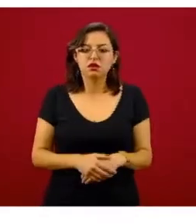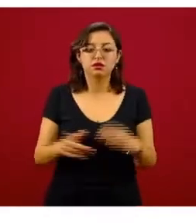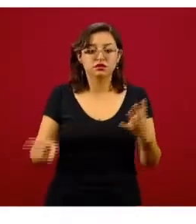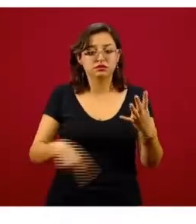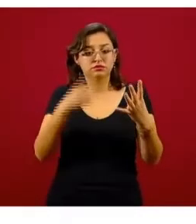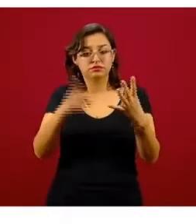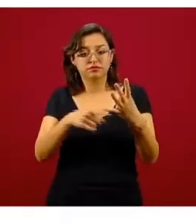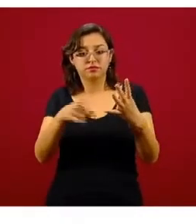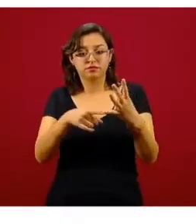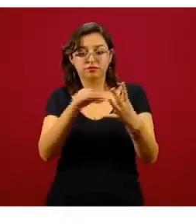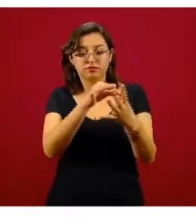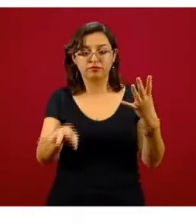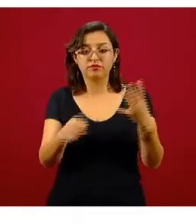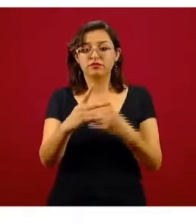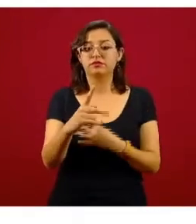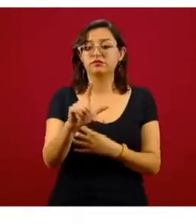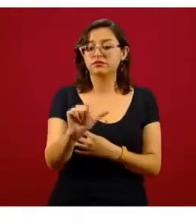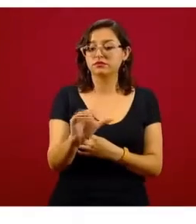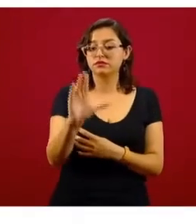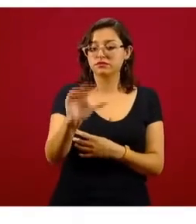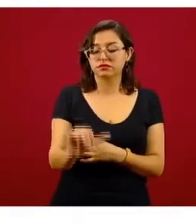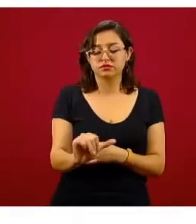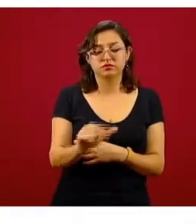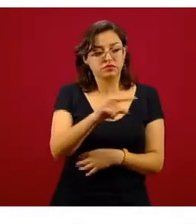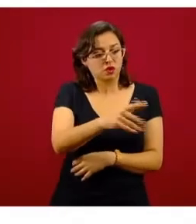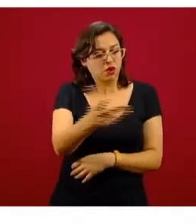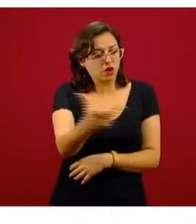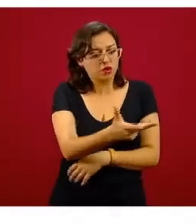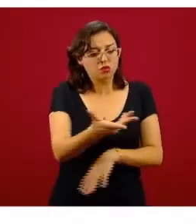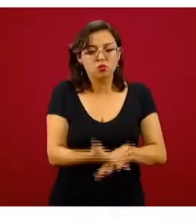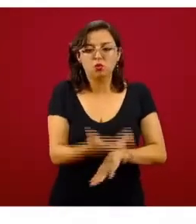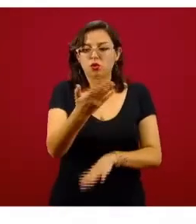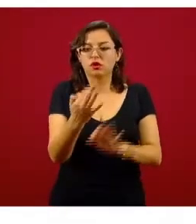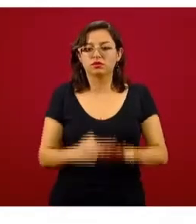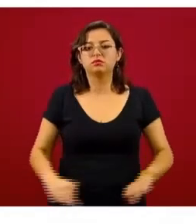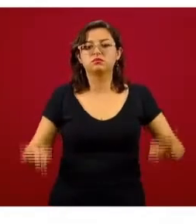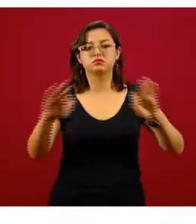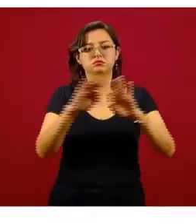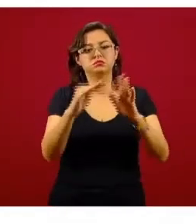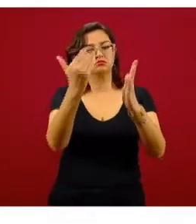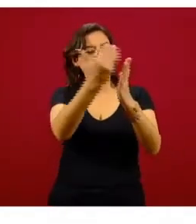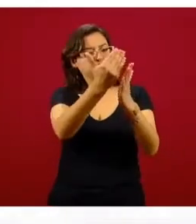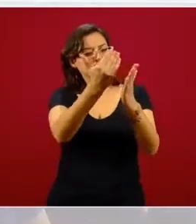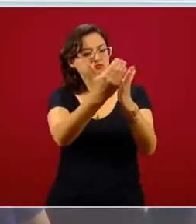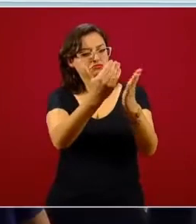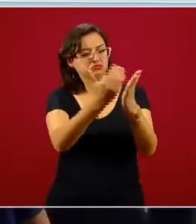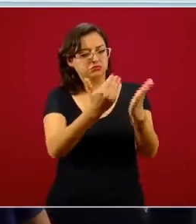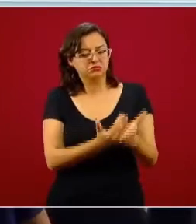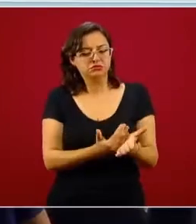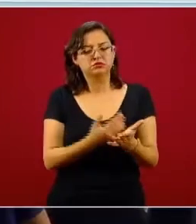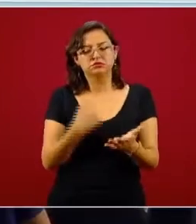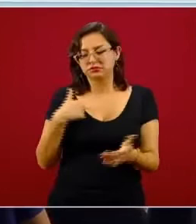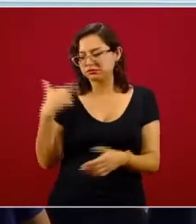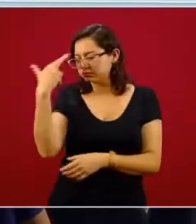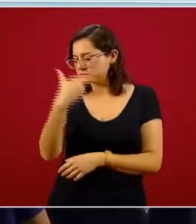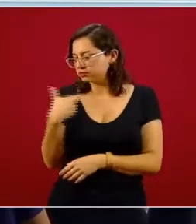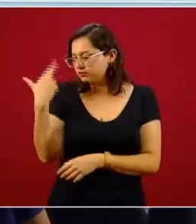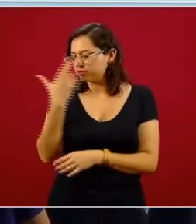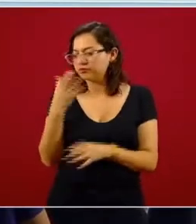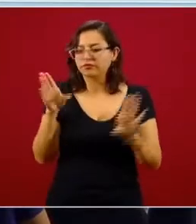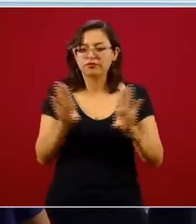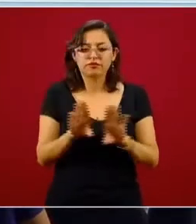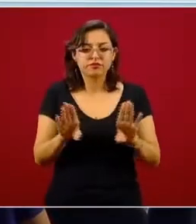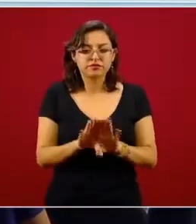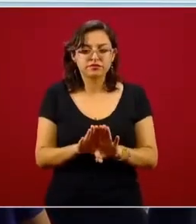placa, por méritos de relevancia. Así fue como se pensó y se verificó cómo tenía que operar y cuáles serían